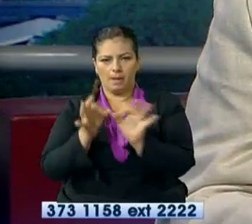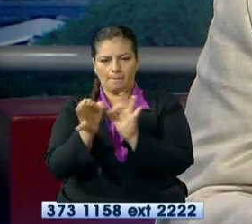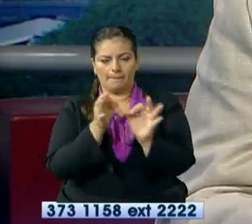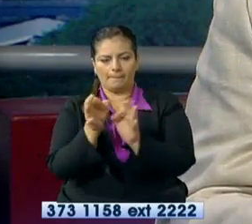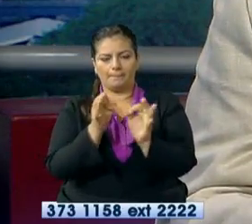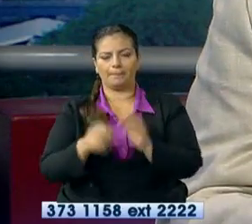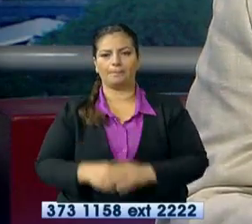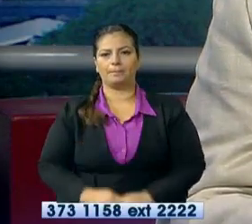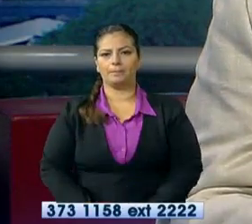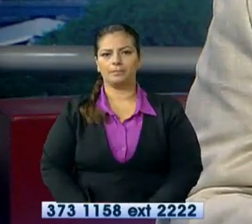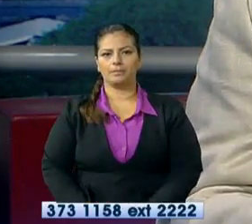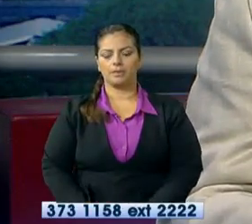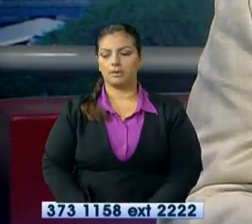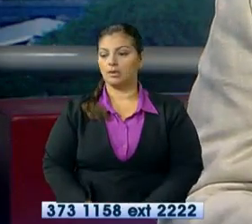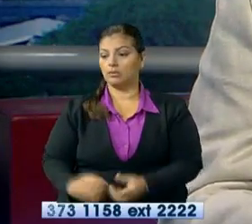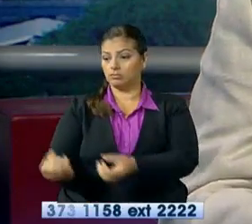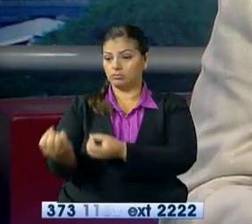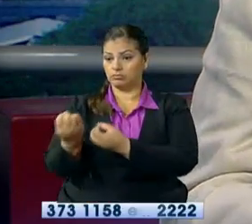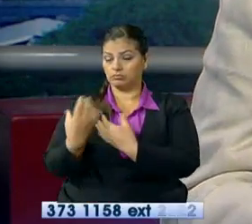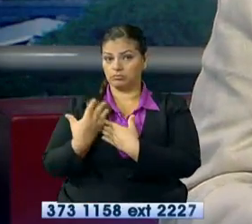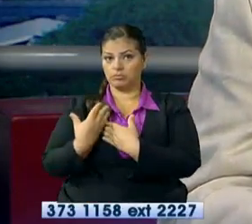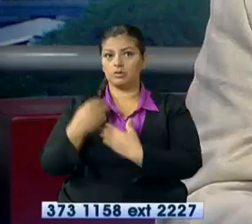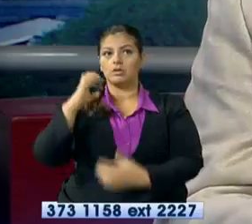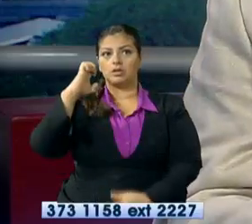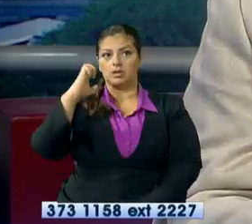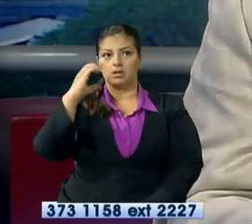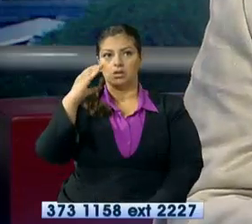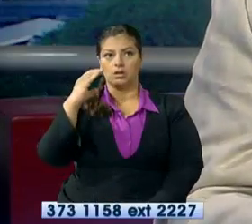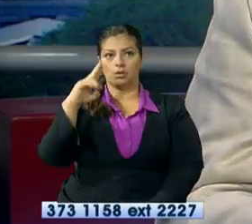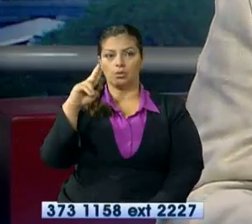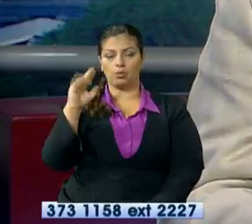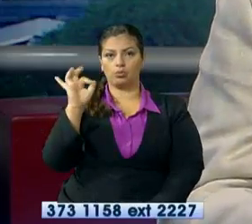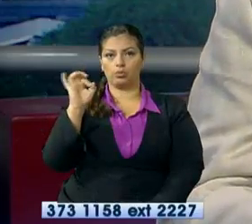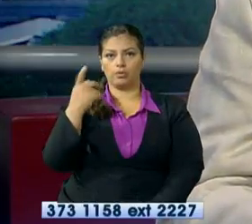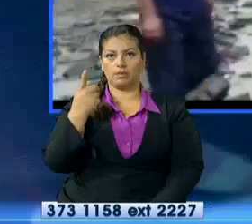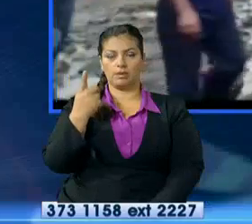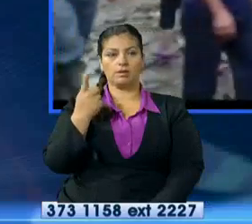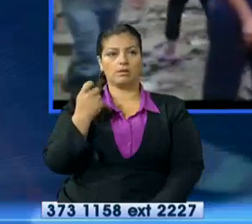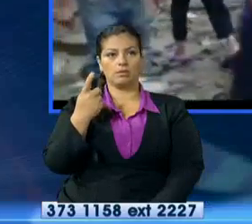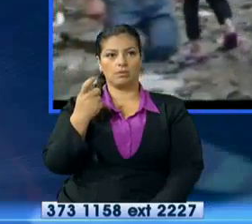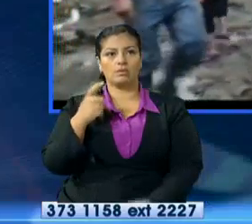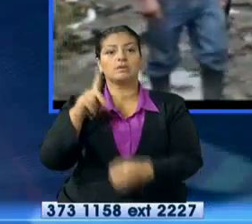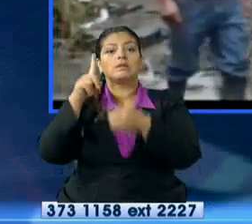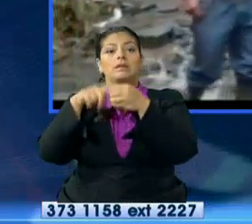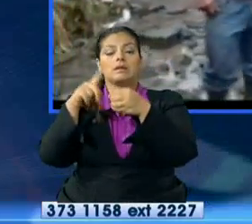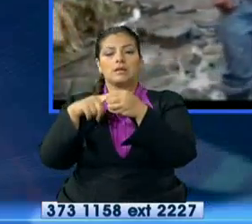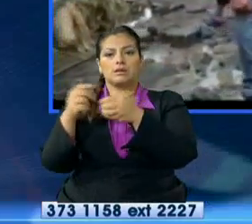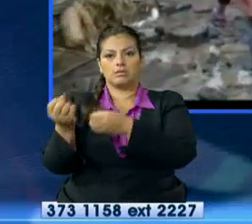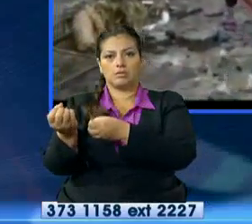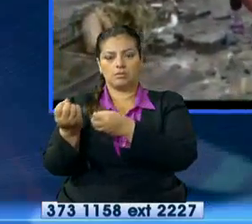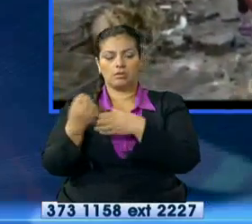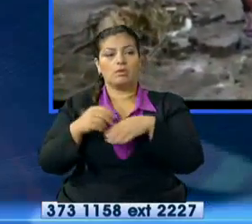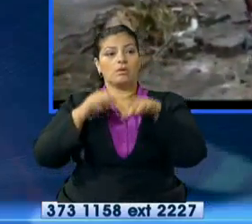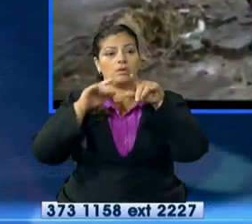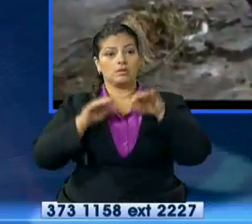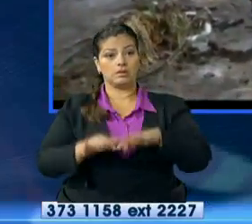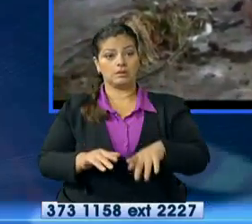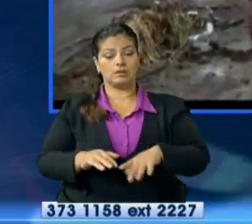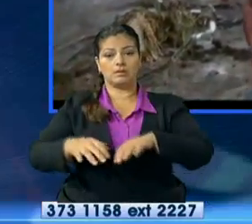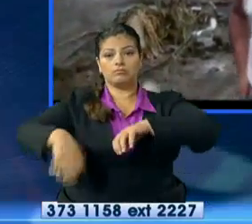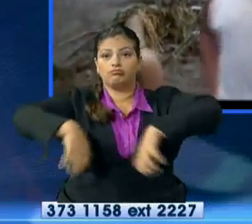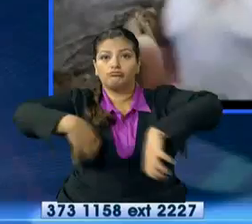esta es una información que de acuerdo a Lecuquito, seguimiento de gestión de riesgos, dice, y la Secretaría de Gestión de Riesgos, se está